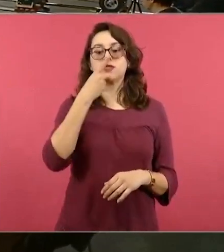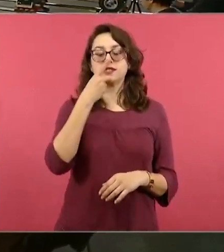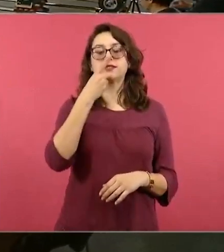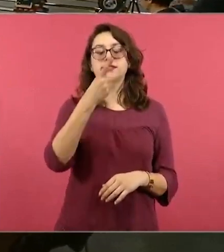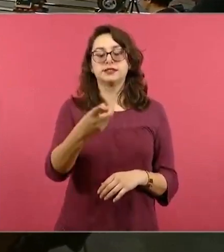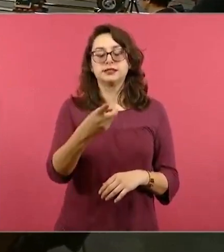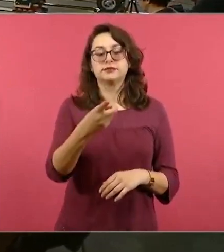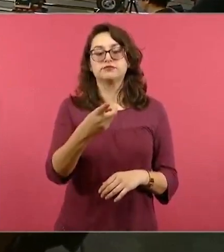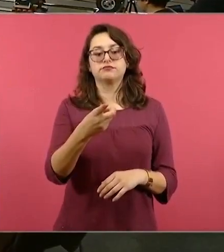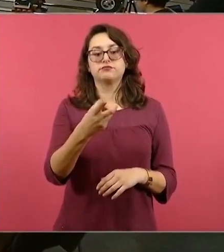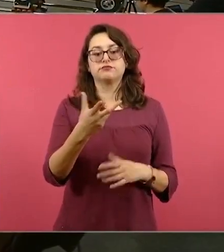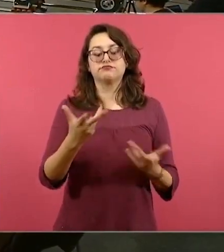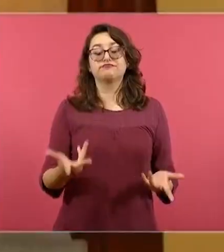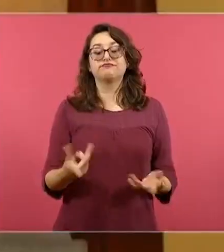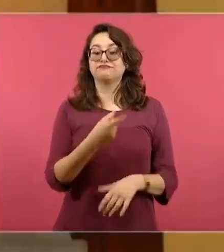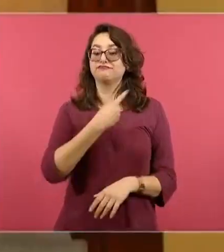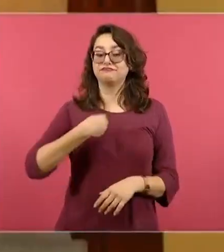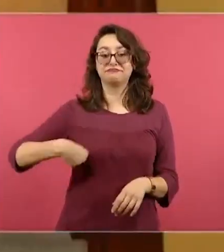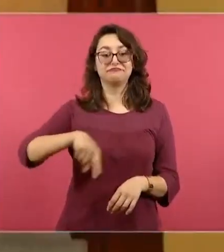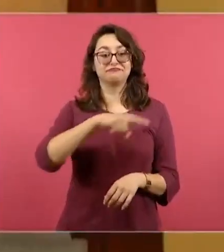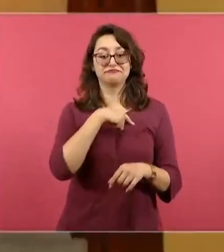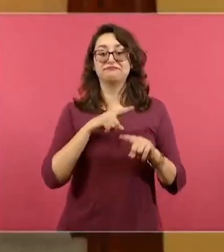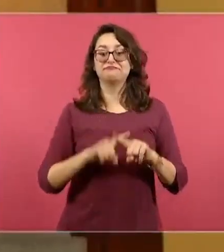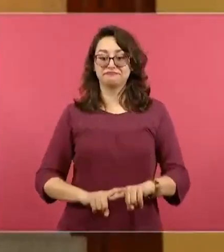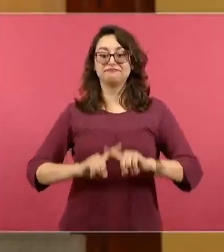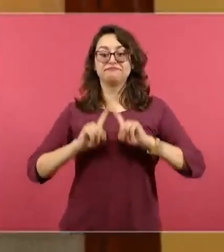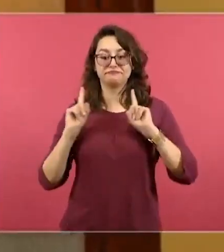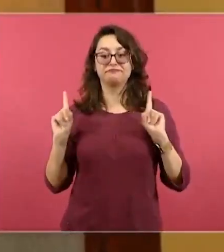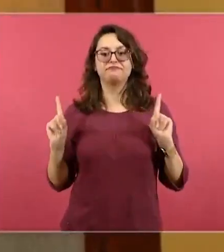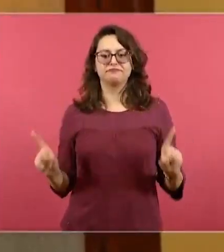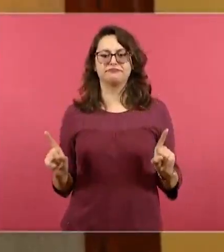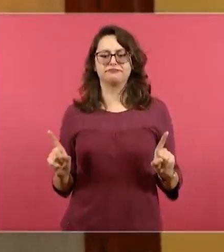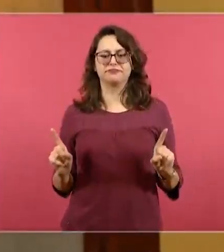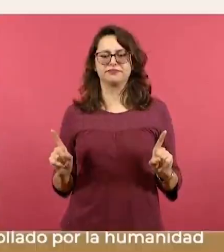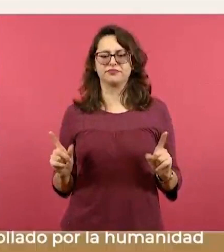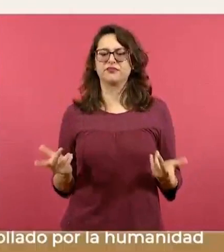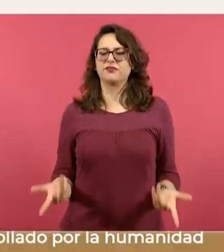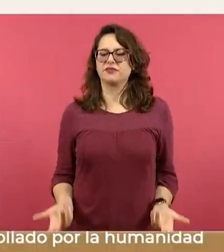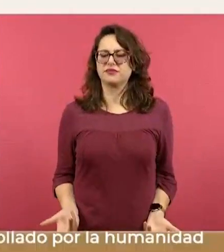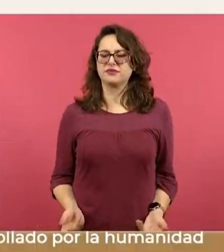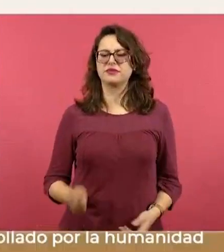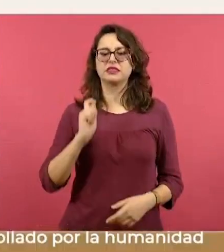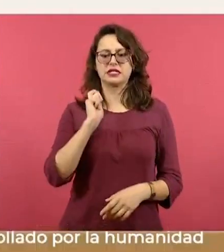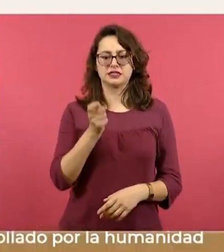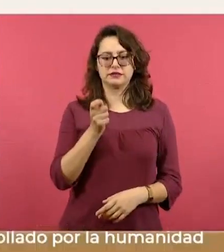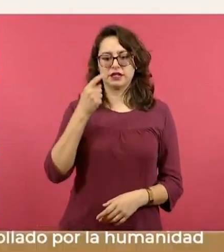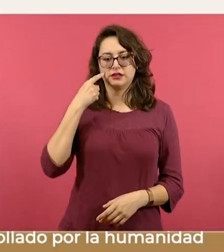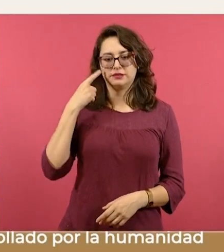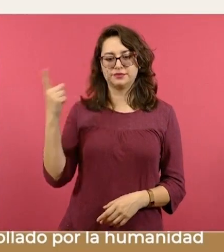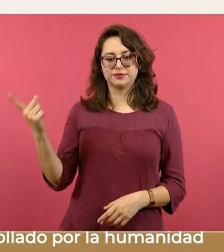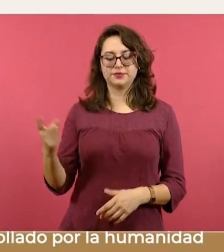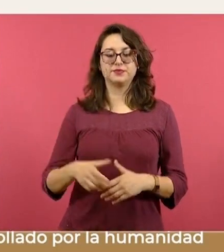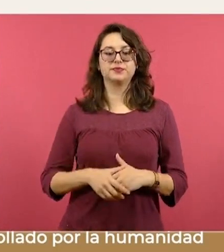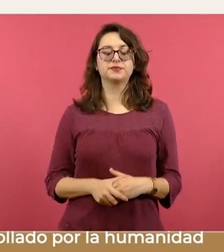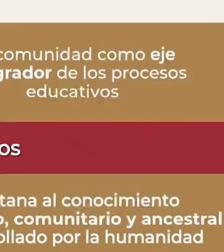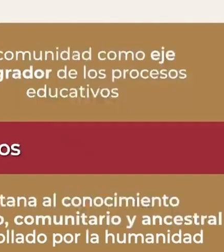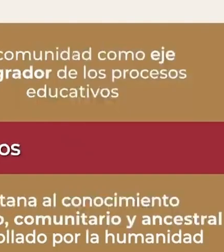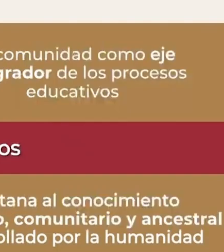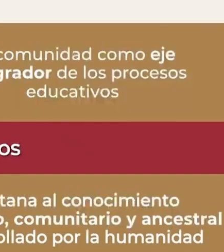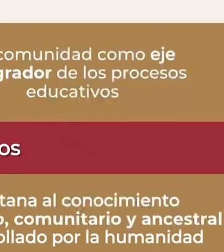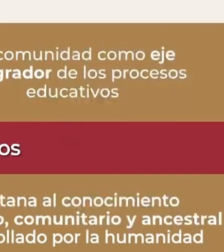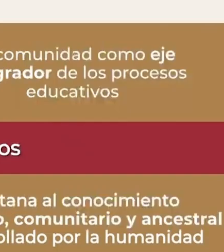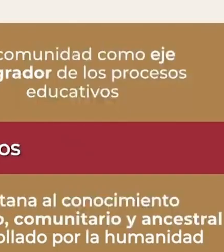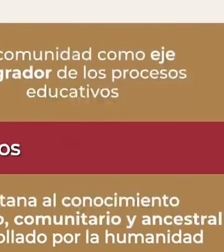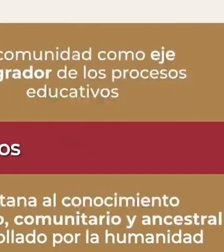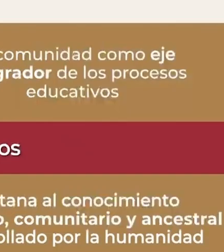no somos iguales. ¿Qué significa esto? Bueno, asumimos que los libros de texto gratuitos